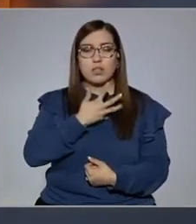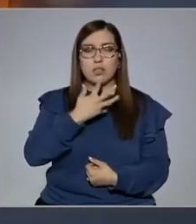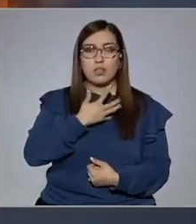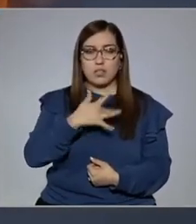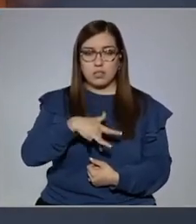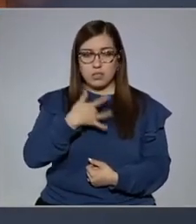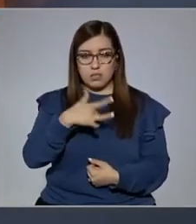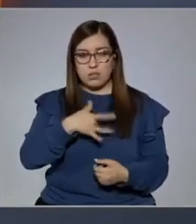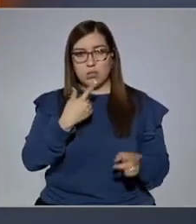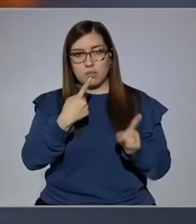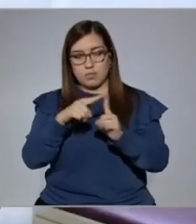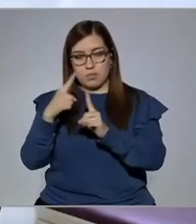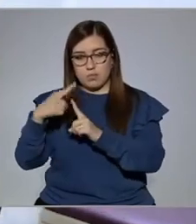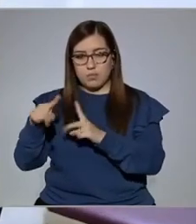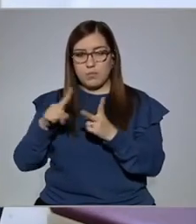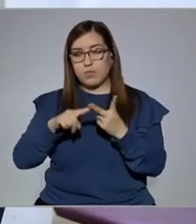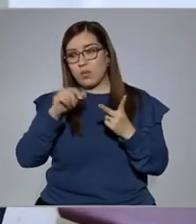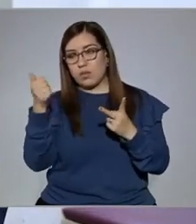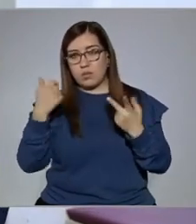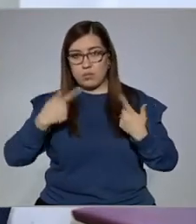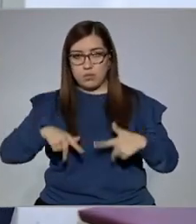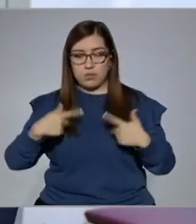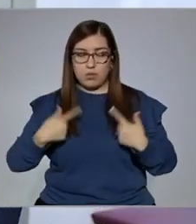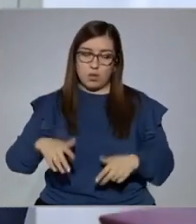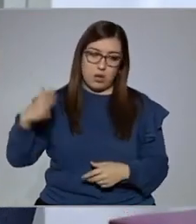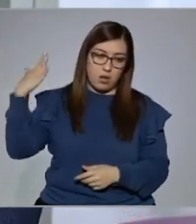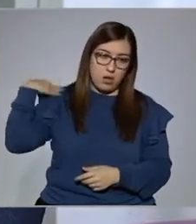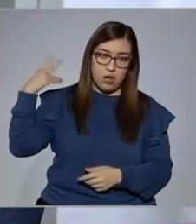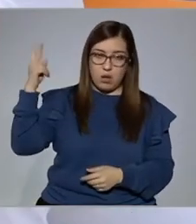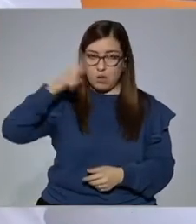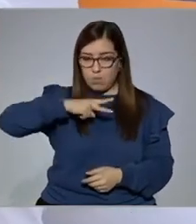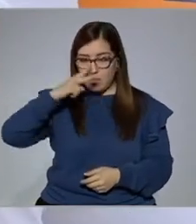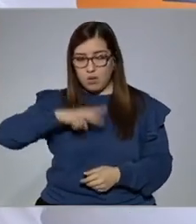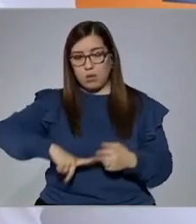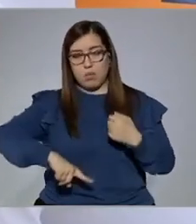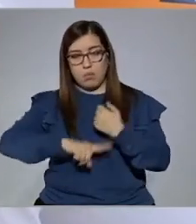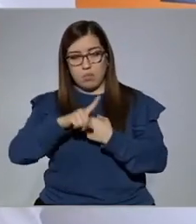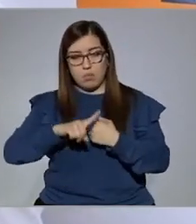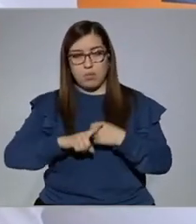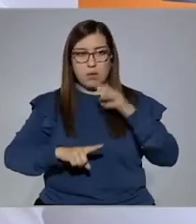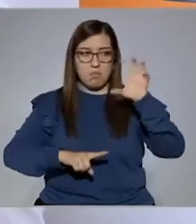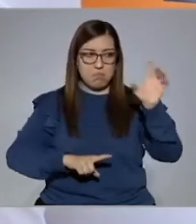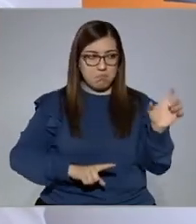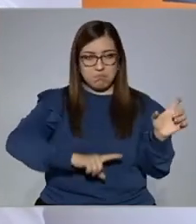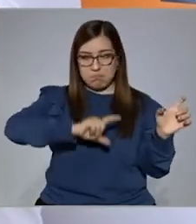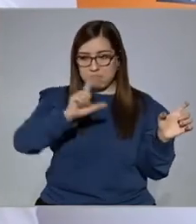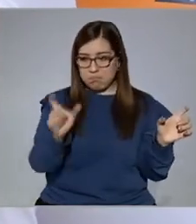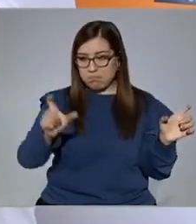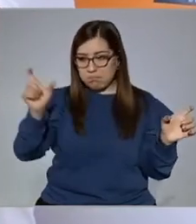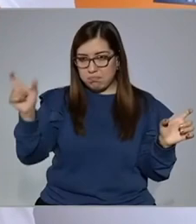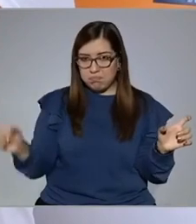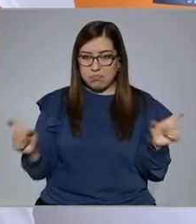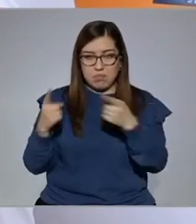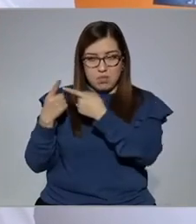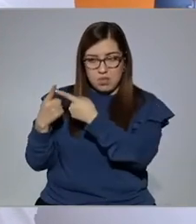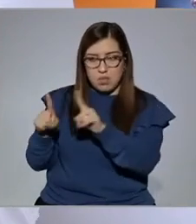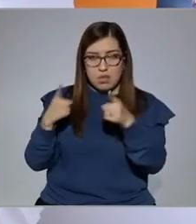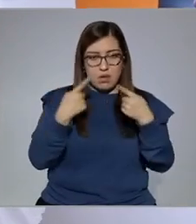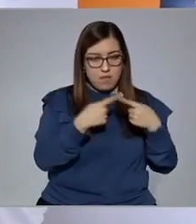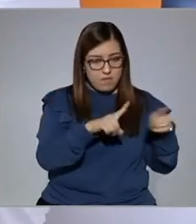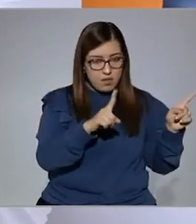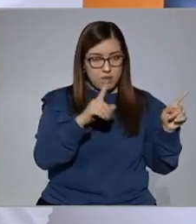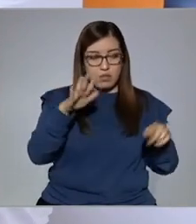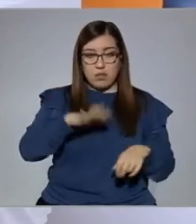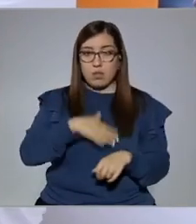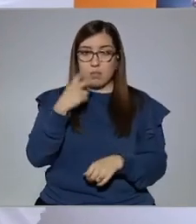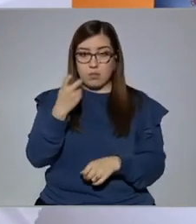Y otro paciente con fibrosis la va a expresar de otra manera y va a tener otros cuadros y otros síntomas. Y por eso es que no vamos a tratar a un